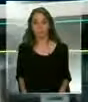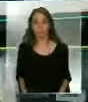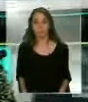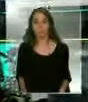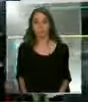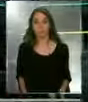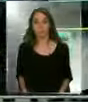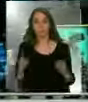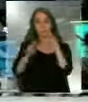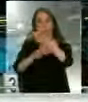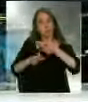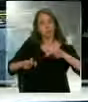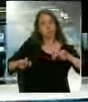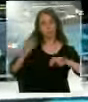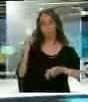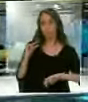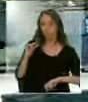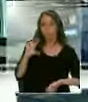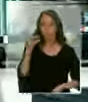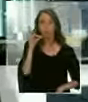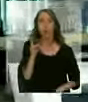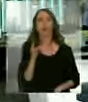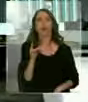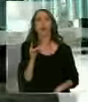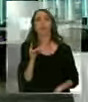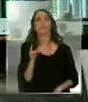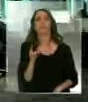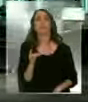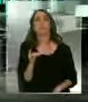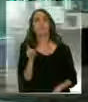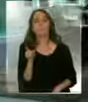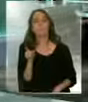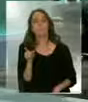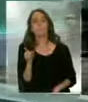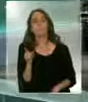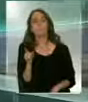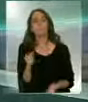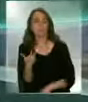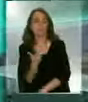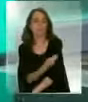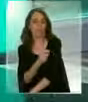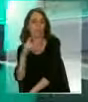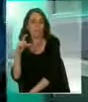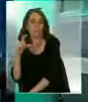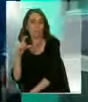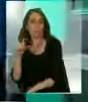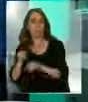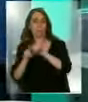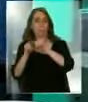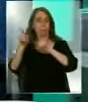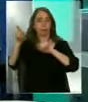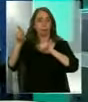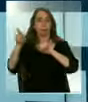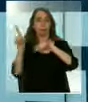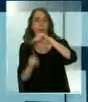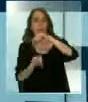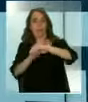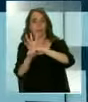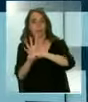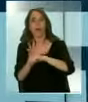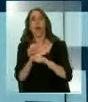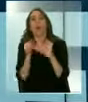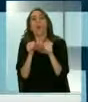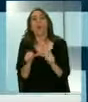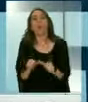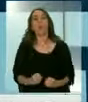Un estudio reciente acaba de establecer cuánto duraría la protección de una de las vacunas más avanzadas contra el coronavirus. Esta